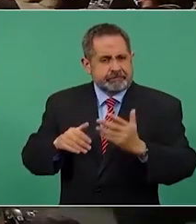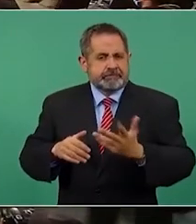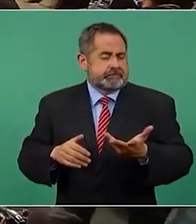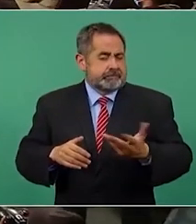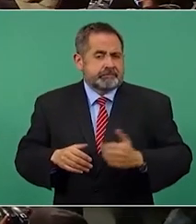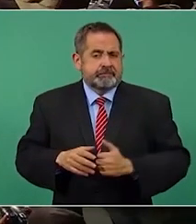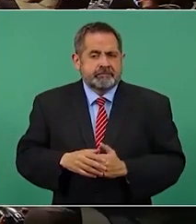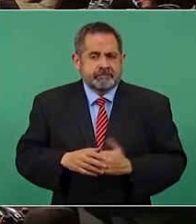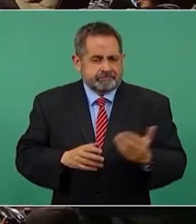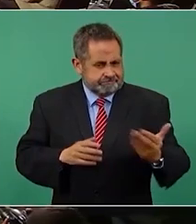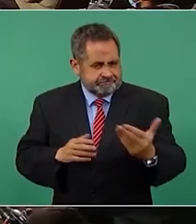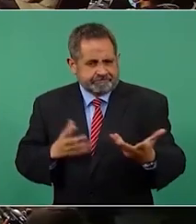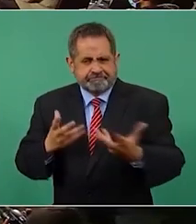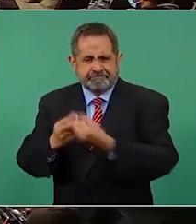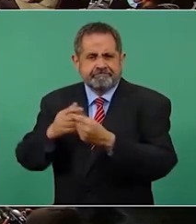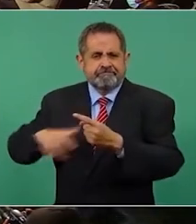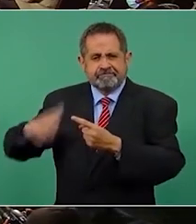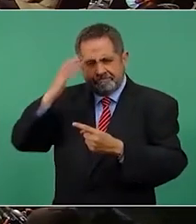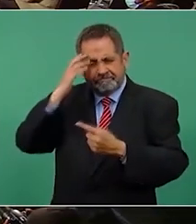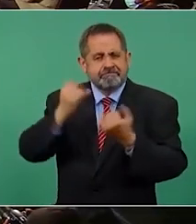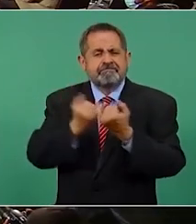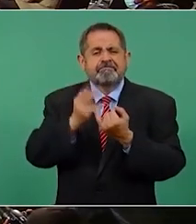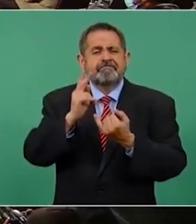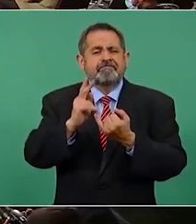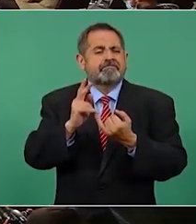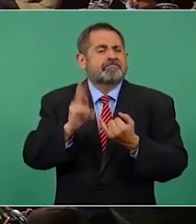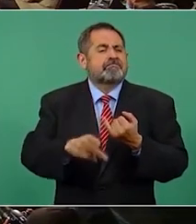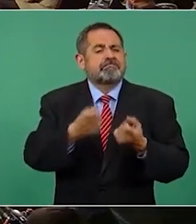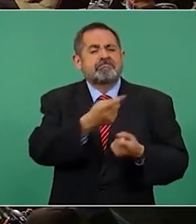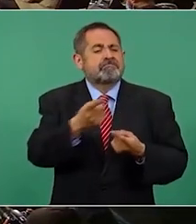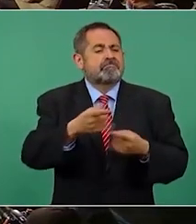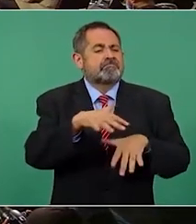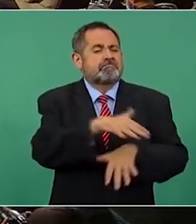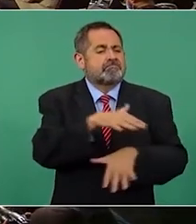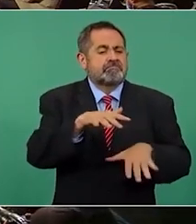a la vida pública como se introduce un producto chatarra.